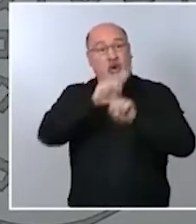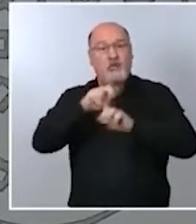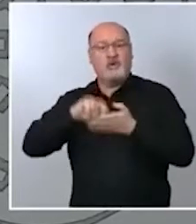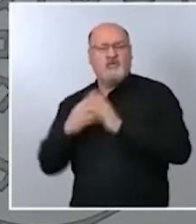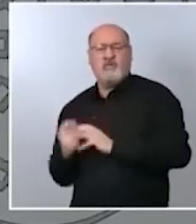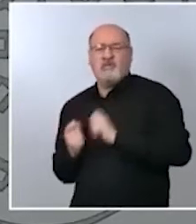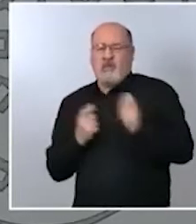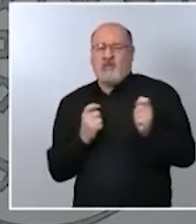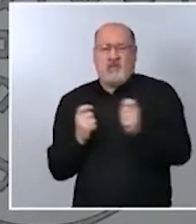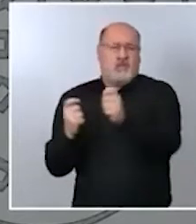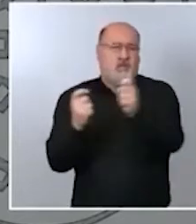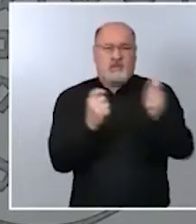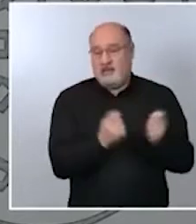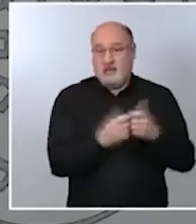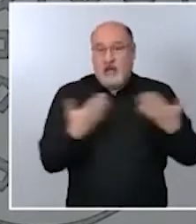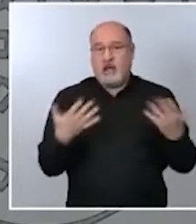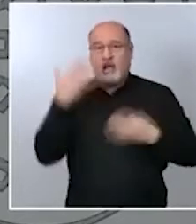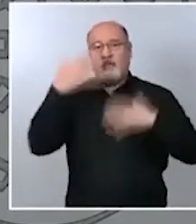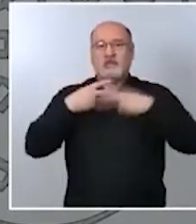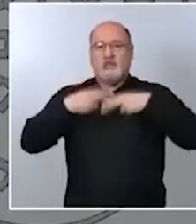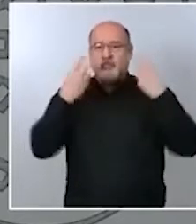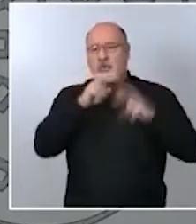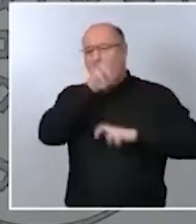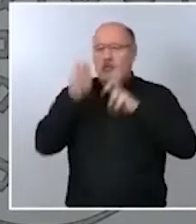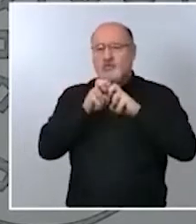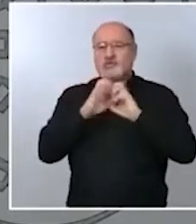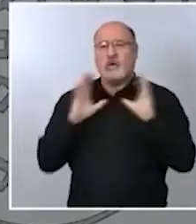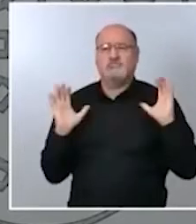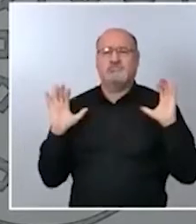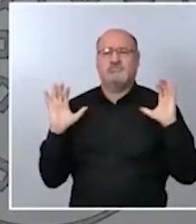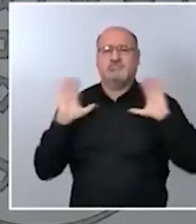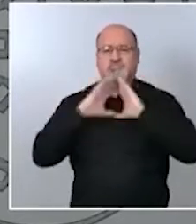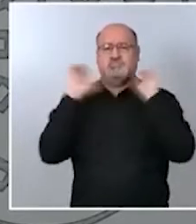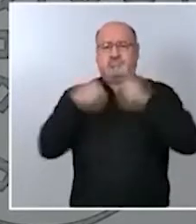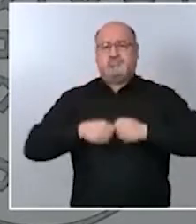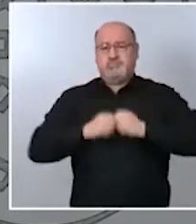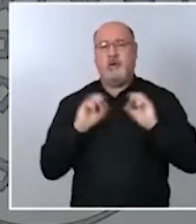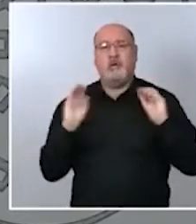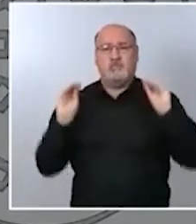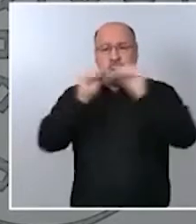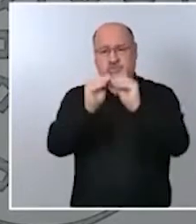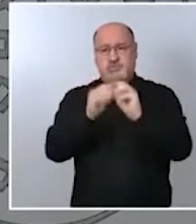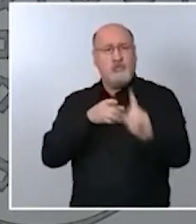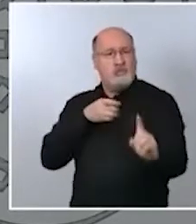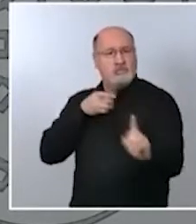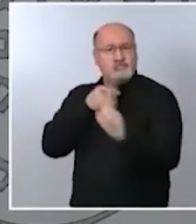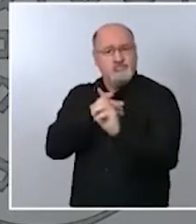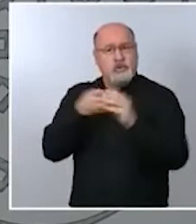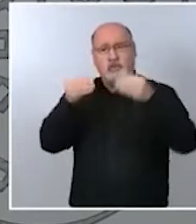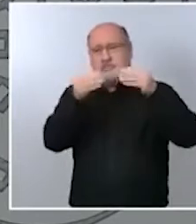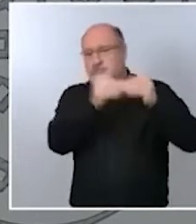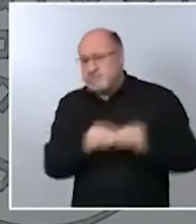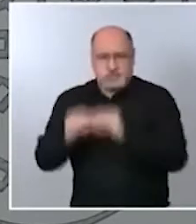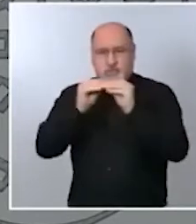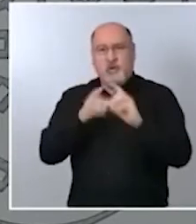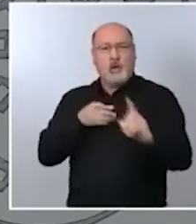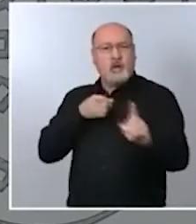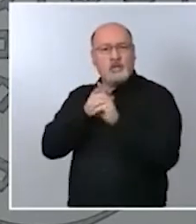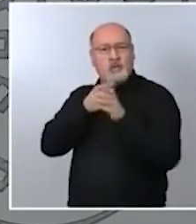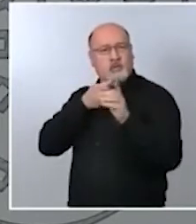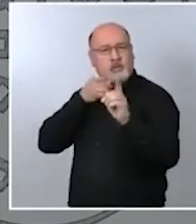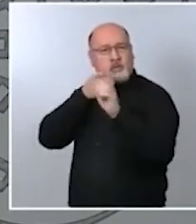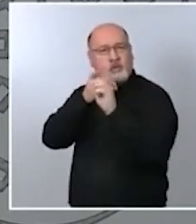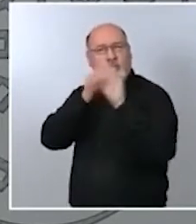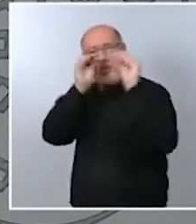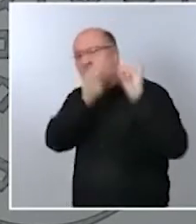de encontrar los puntos de acuerdo los puntos de encuentro que permitan remar en la misma dirección y yo creo que es algo bastante